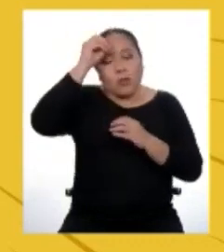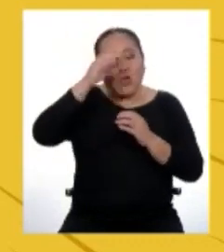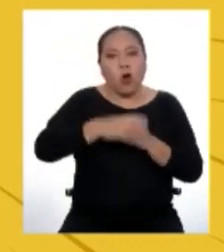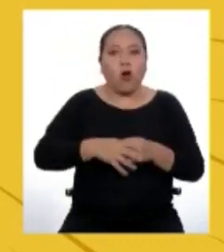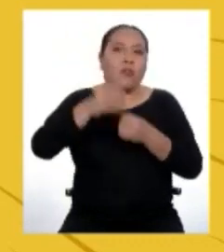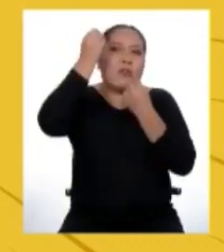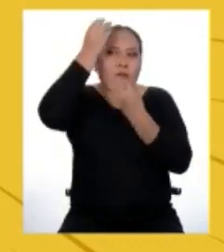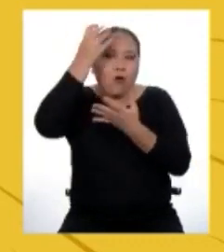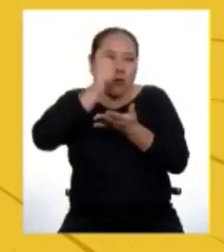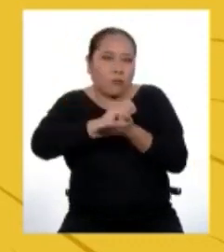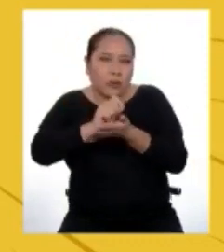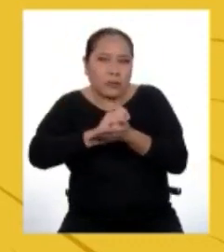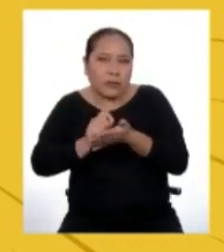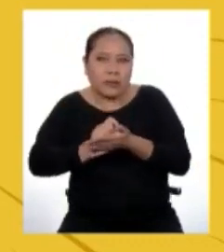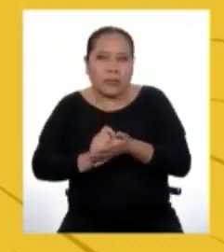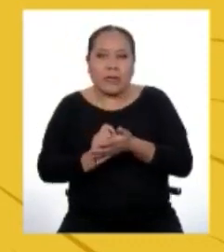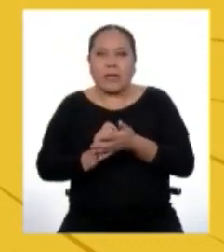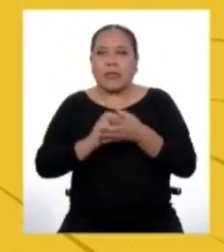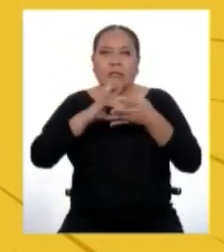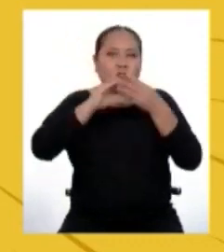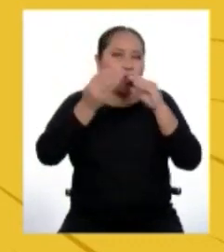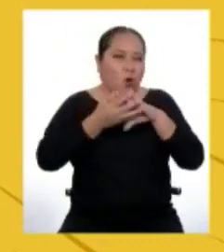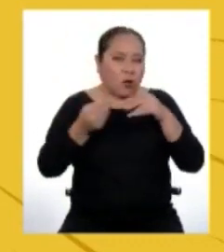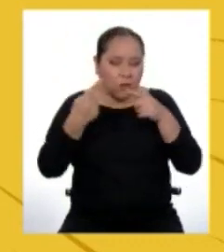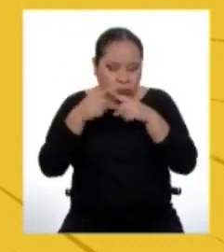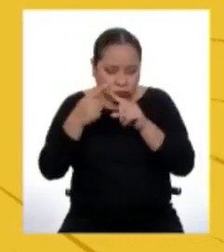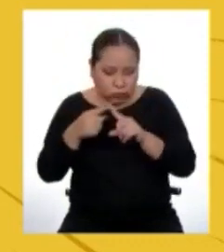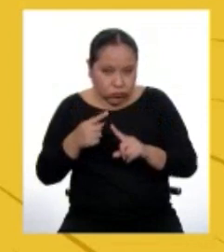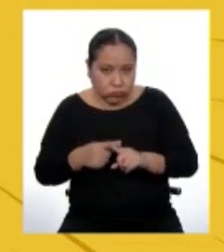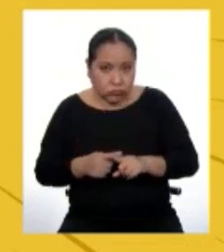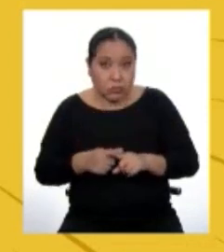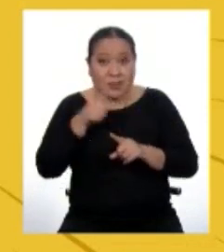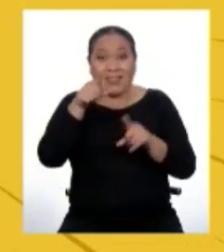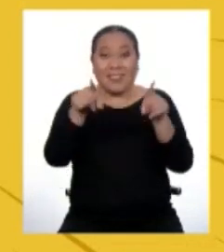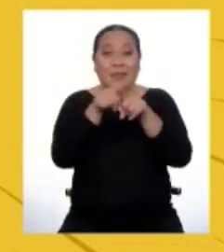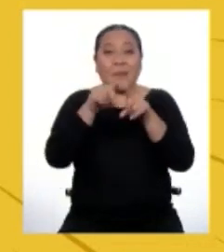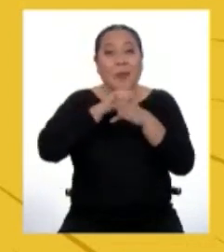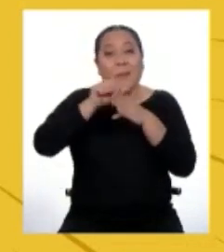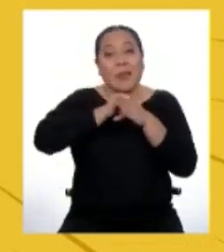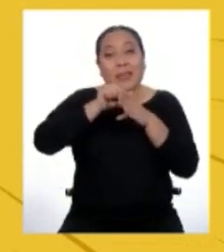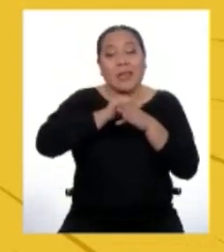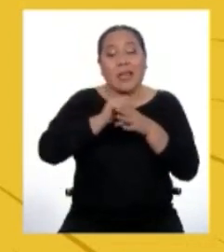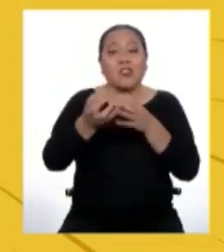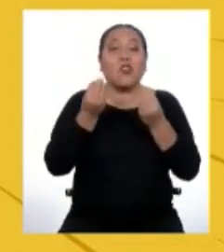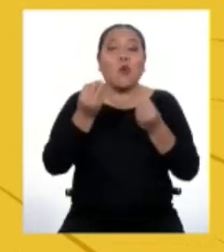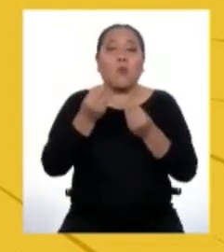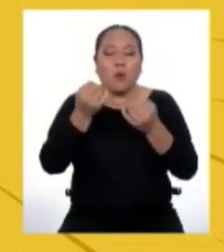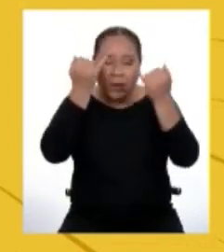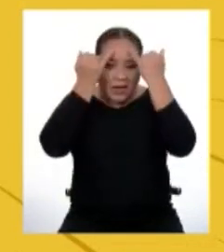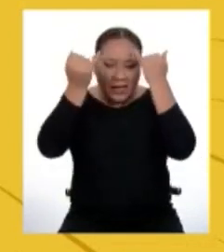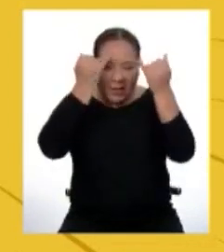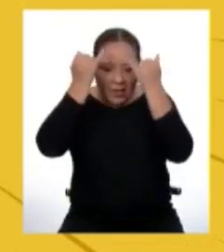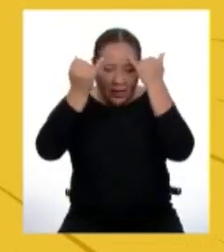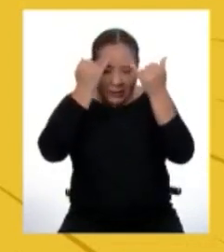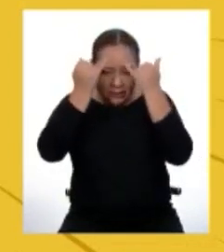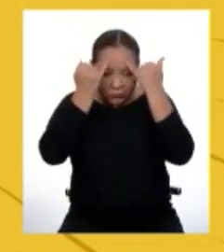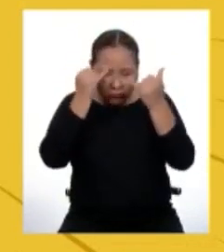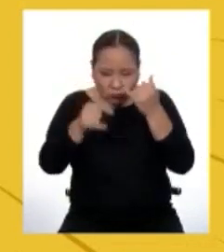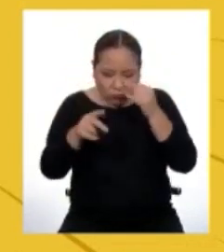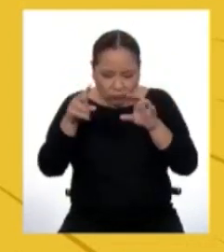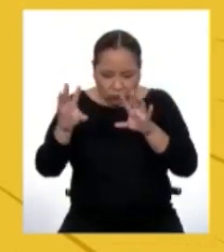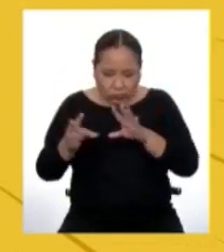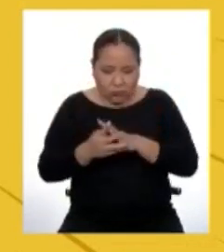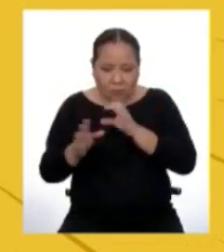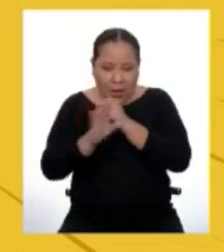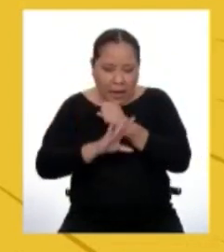informes científicos, infografías, historietas. Y de paso, aprovechen en practicar para reconocer la intención comunicativa e ideas primarias